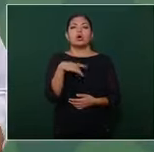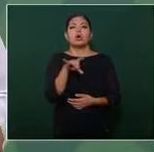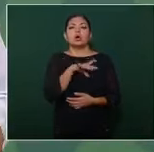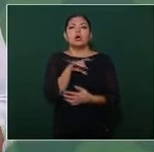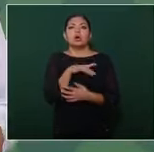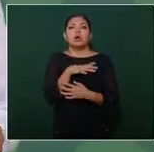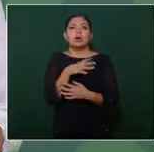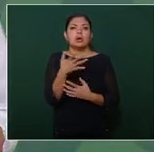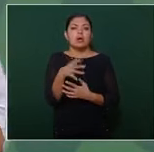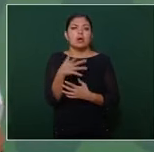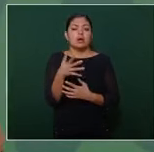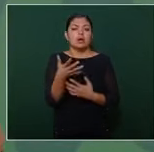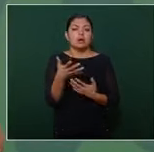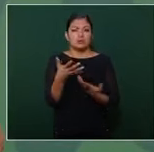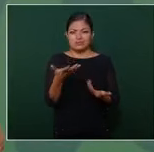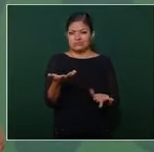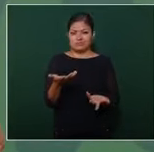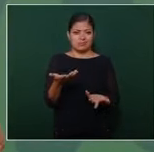como si la violencia